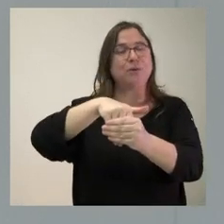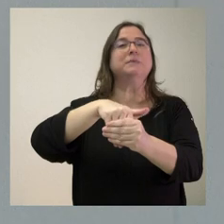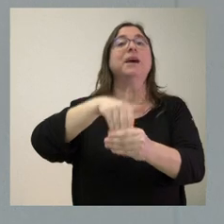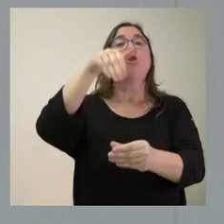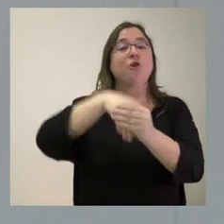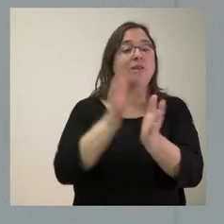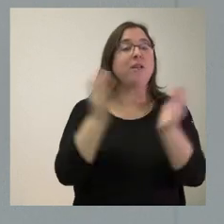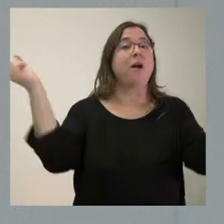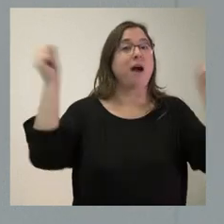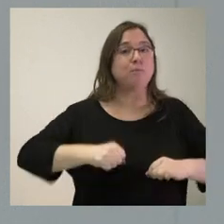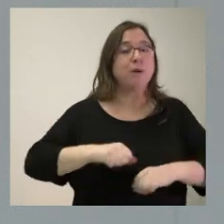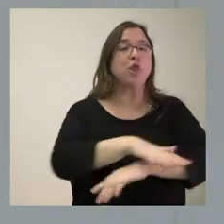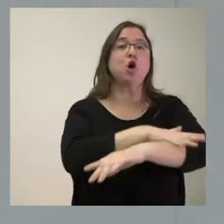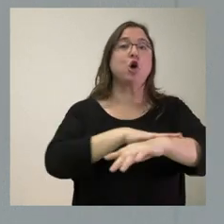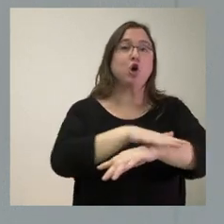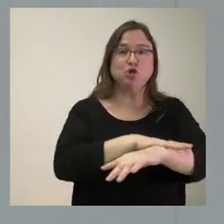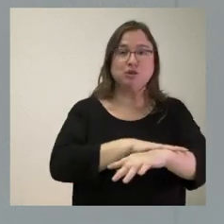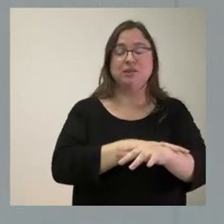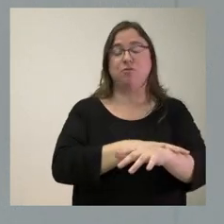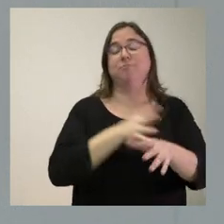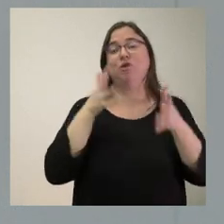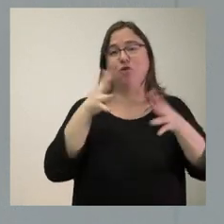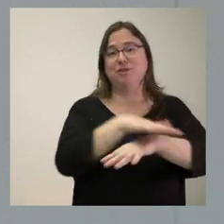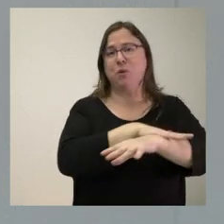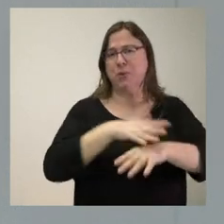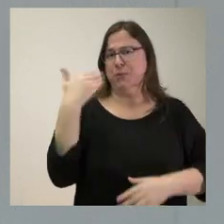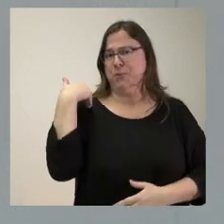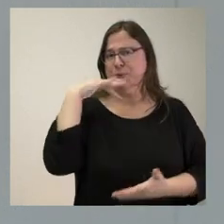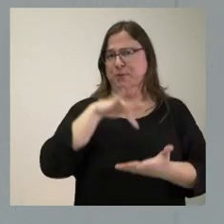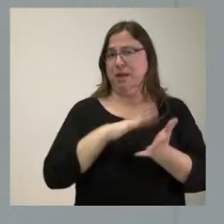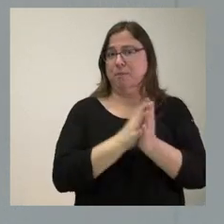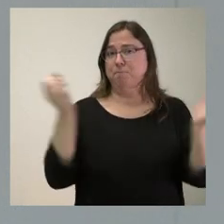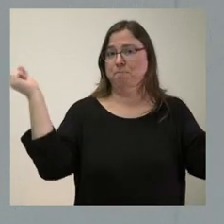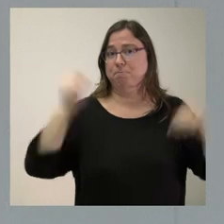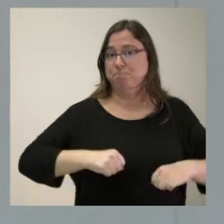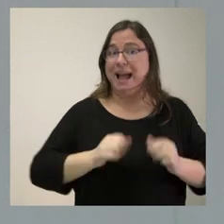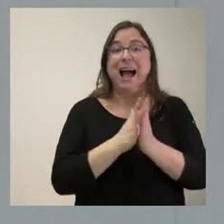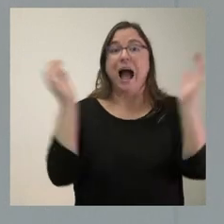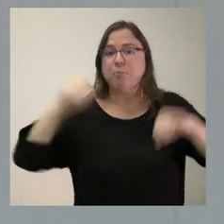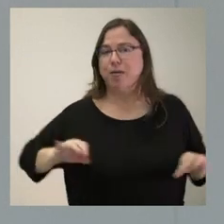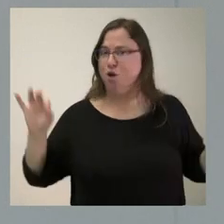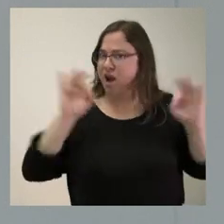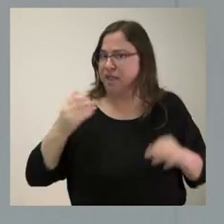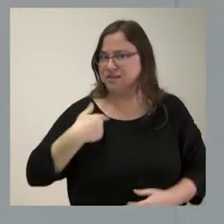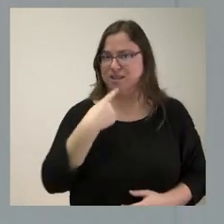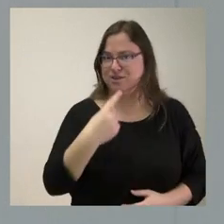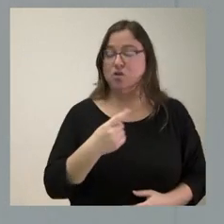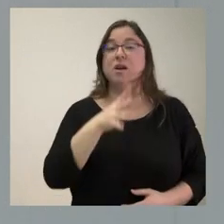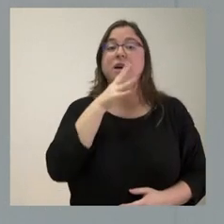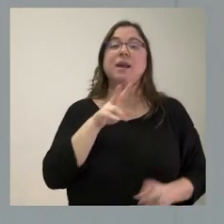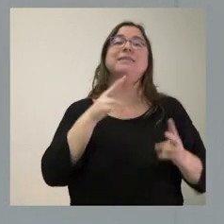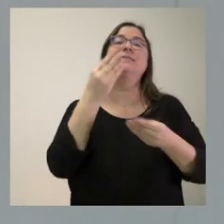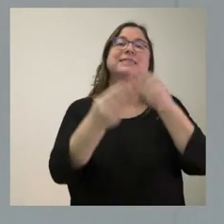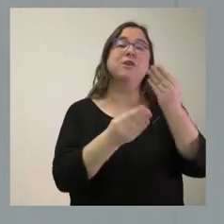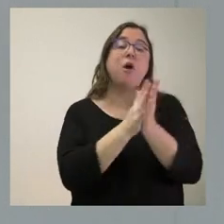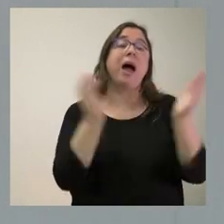aprobado en el Consejo de Gobierno el otro día sobre este asunto no se aprobó nada, como le señalé, y en esta ocasión lo que se ha